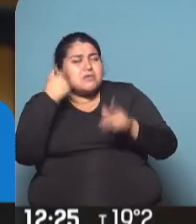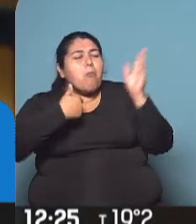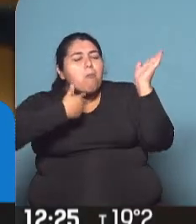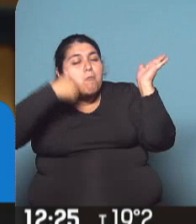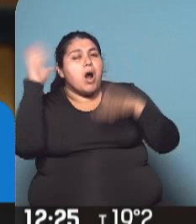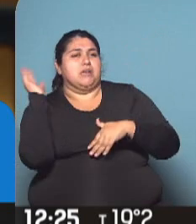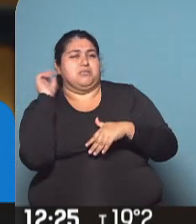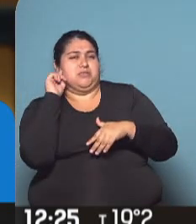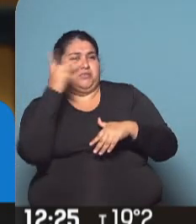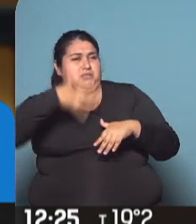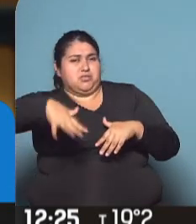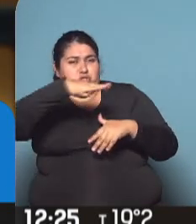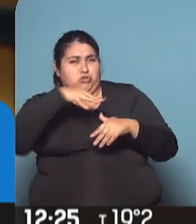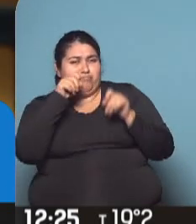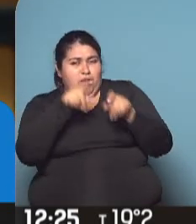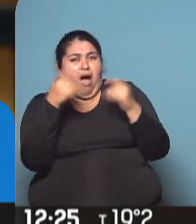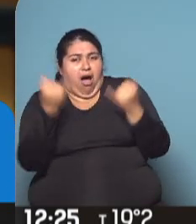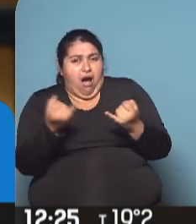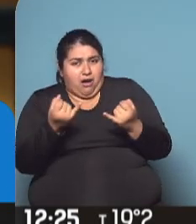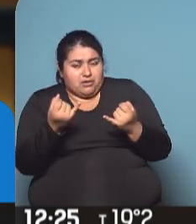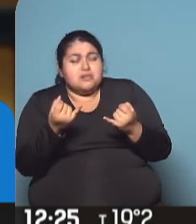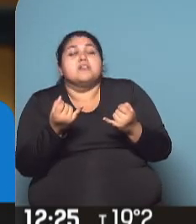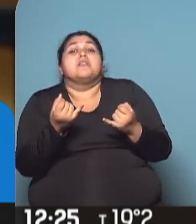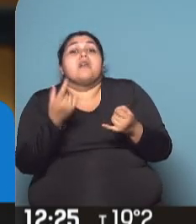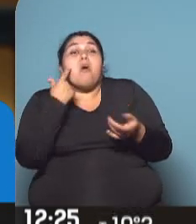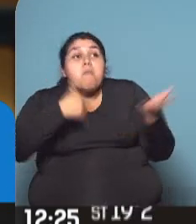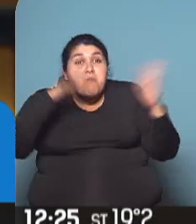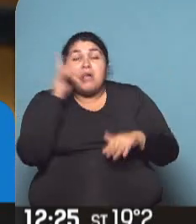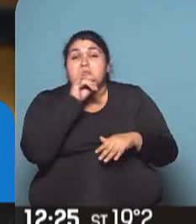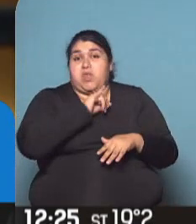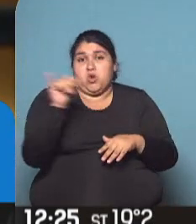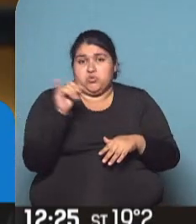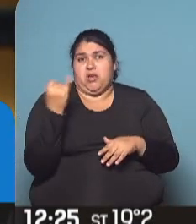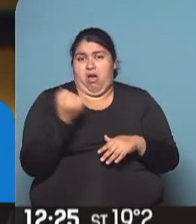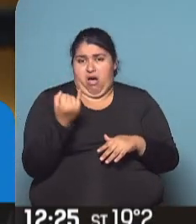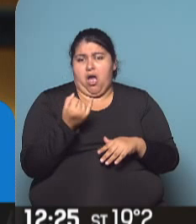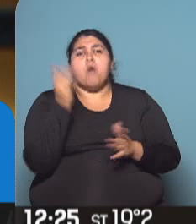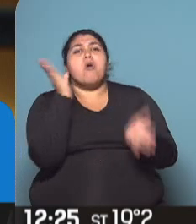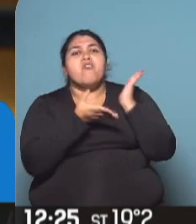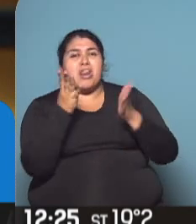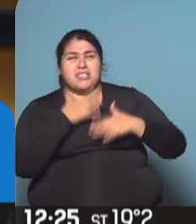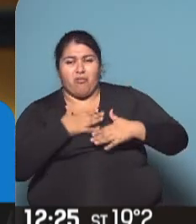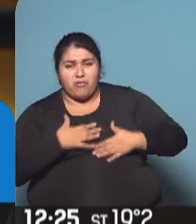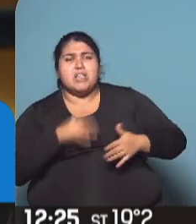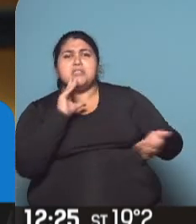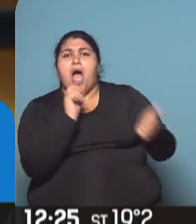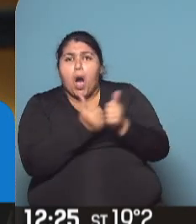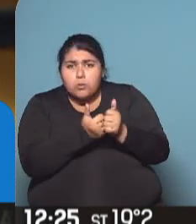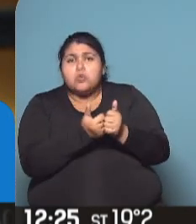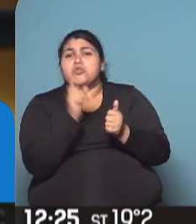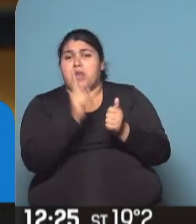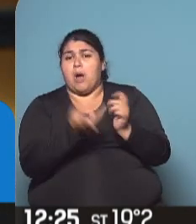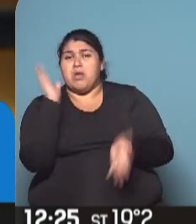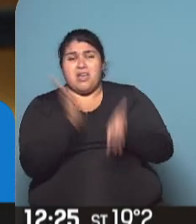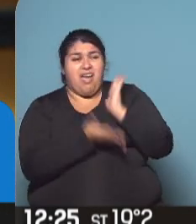más naturalizada en toda la sociedad. La mayor parte de denuncias que tenemos nosotros son por violencia física, abuso sexual o más los